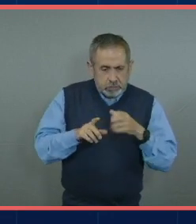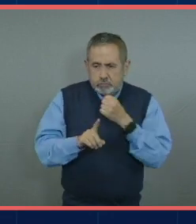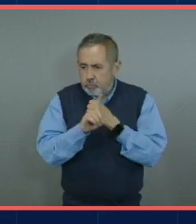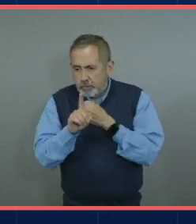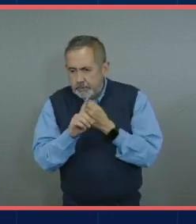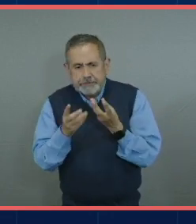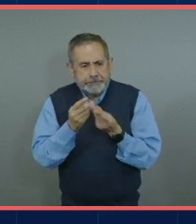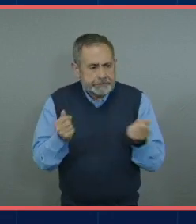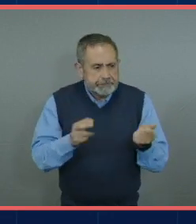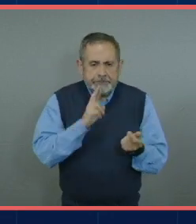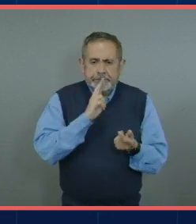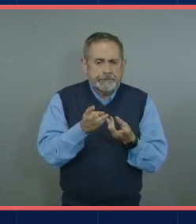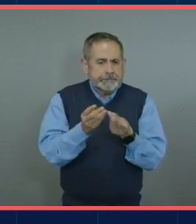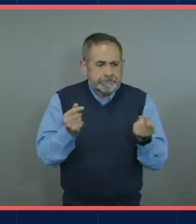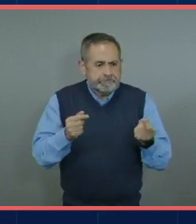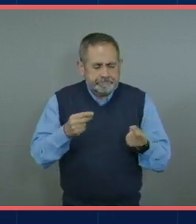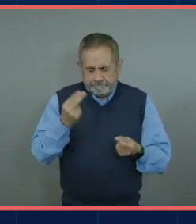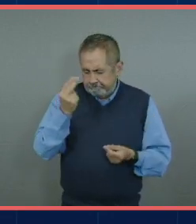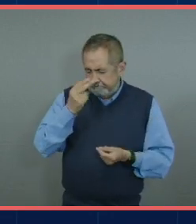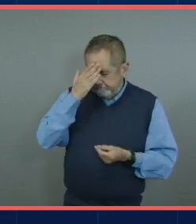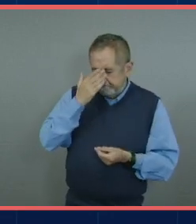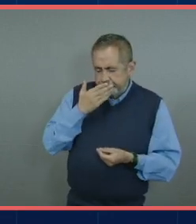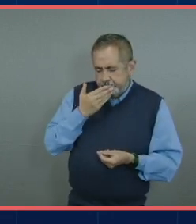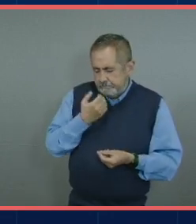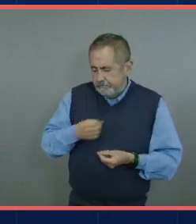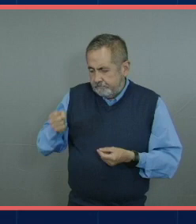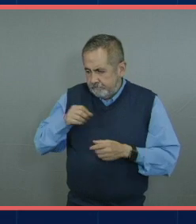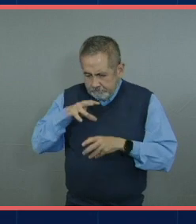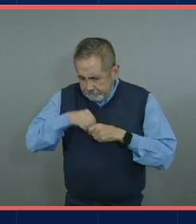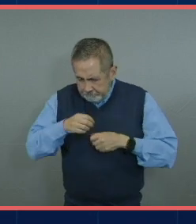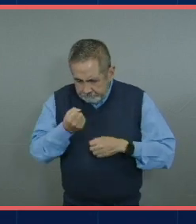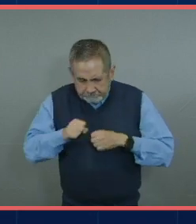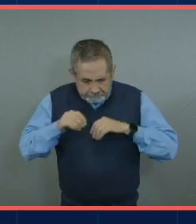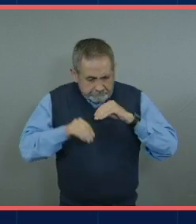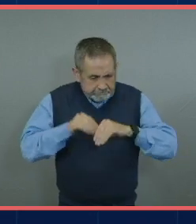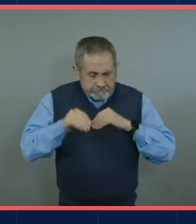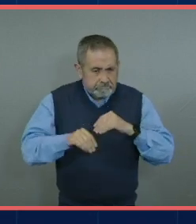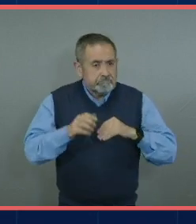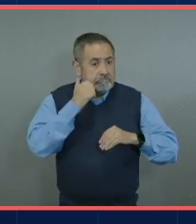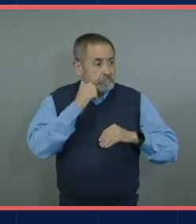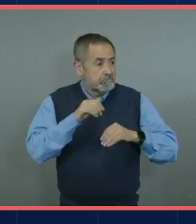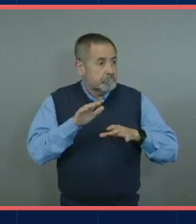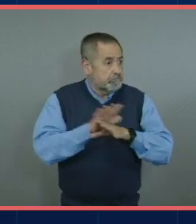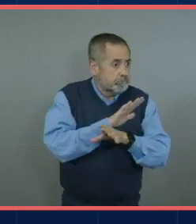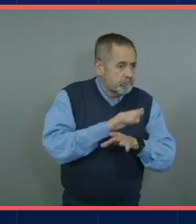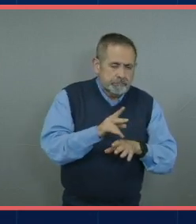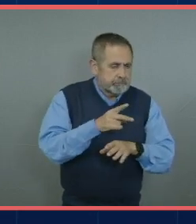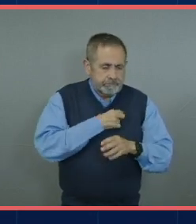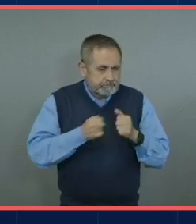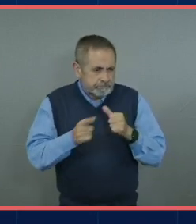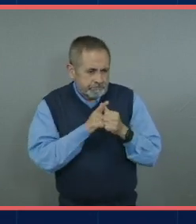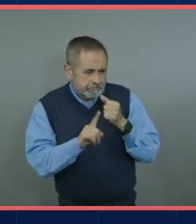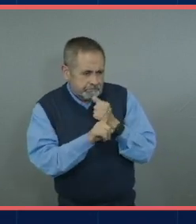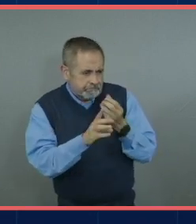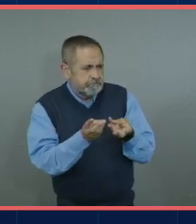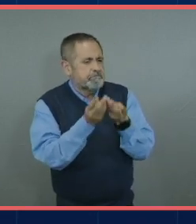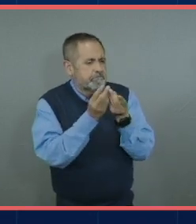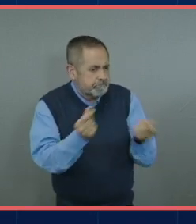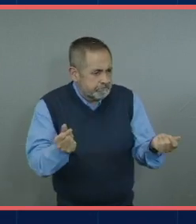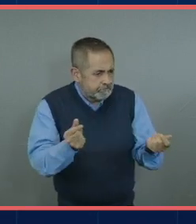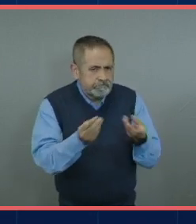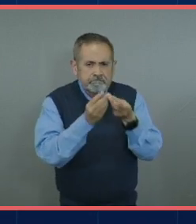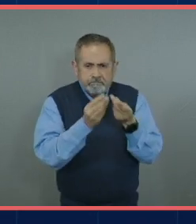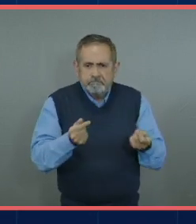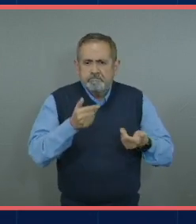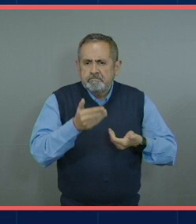entre más complicado se necesitan más habilidades. Entonces, si tú realmente estás en una parte del juego y quieres moverte a otra, lo que te toca es justo prepararte en esas habilidades